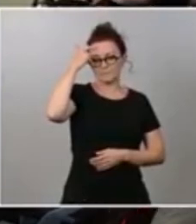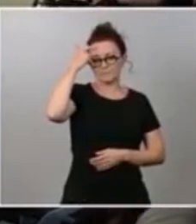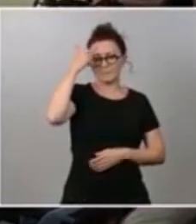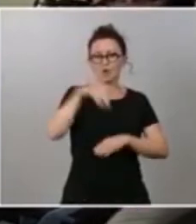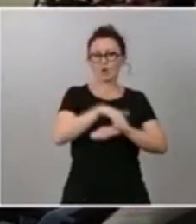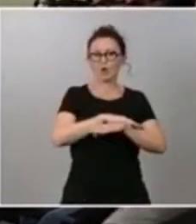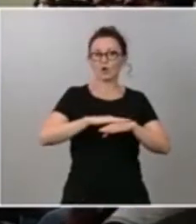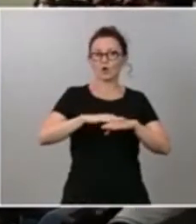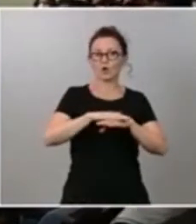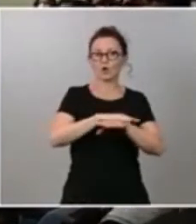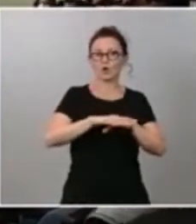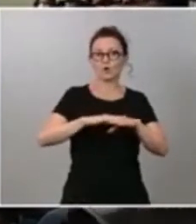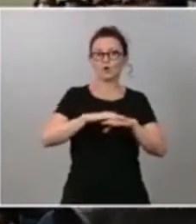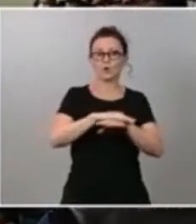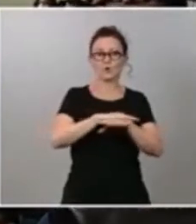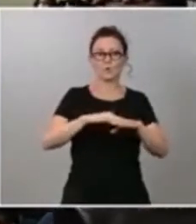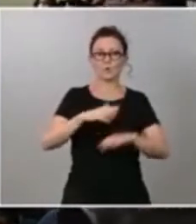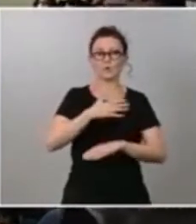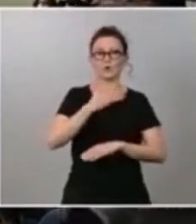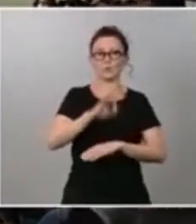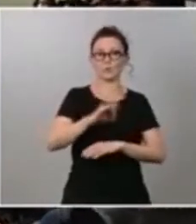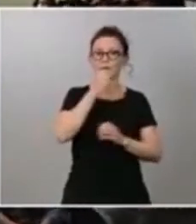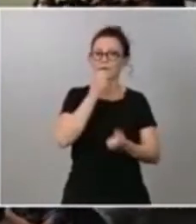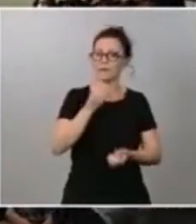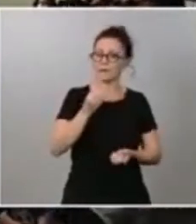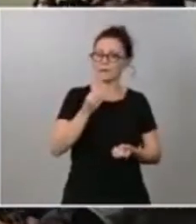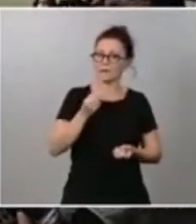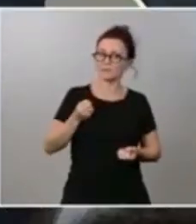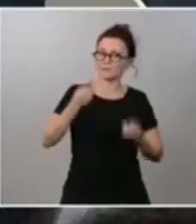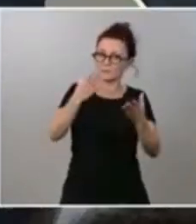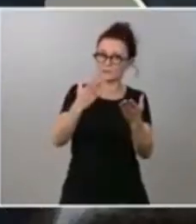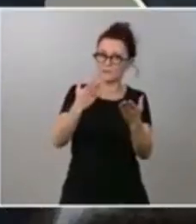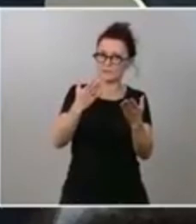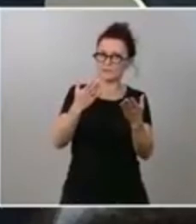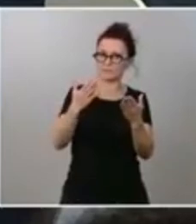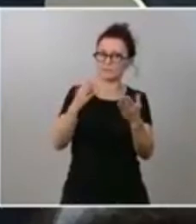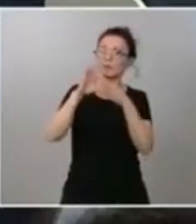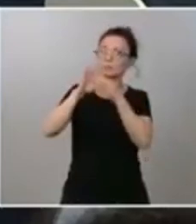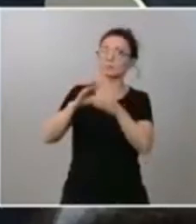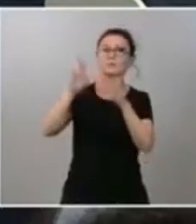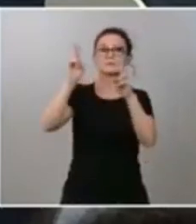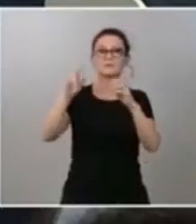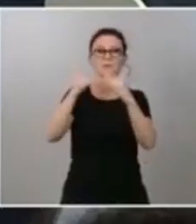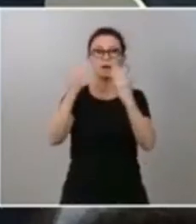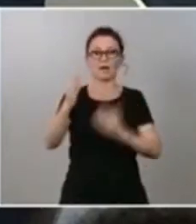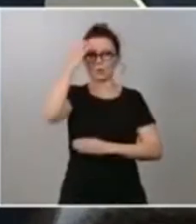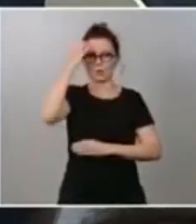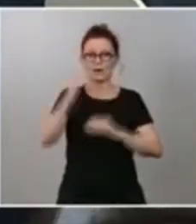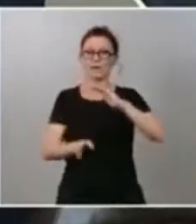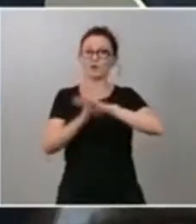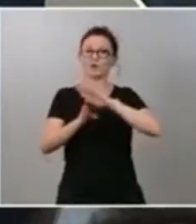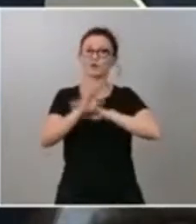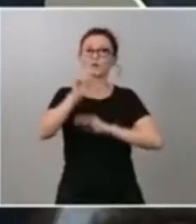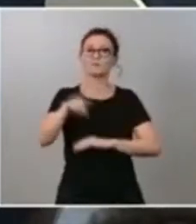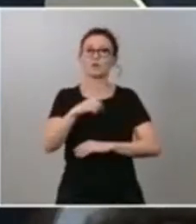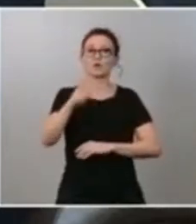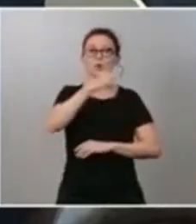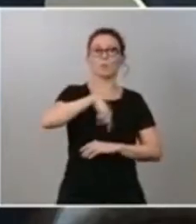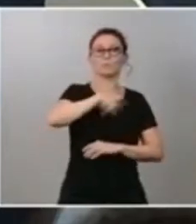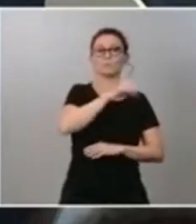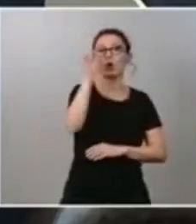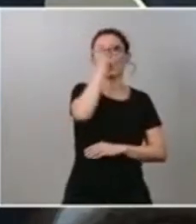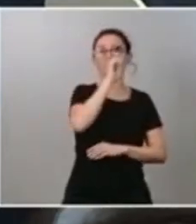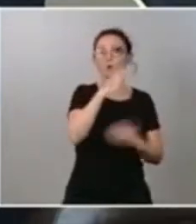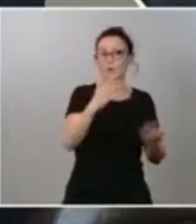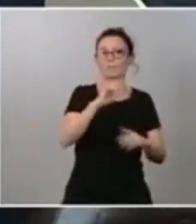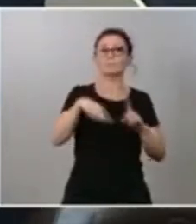de la continuidad de la monarquía y cambiando de tercio ayer los comunes presentaron una propuesta de reforma del delito de